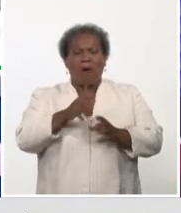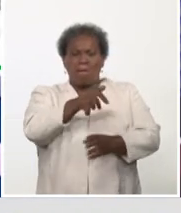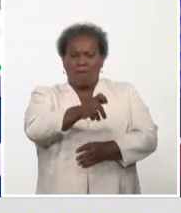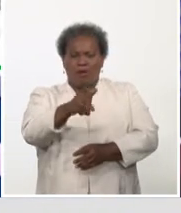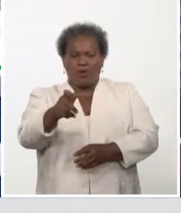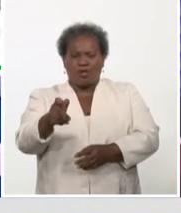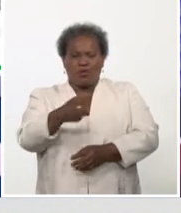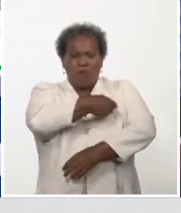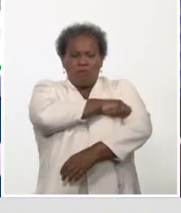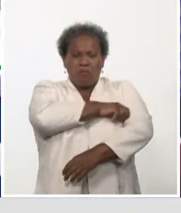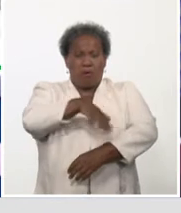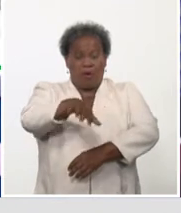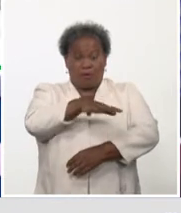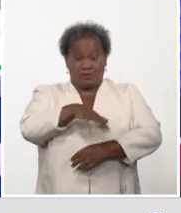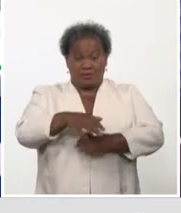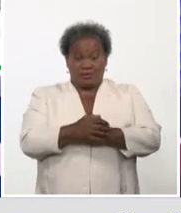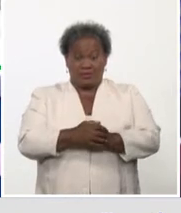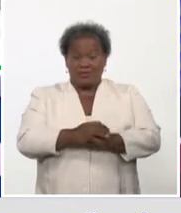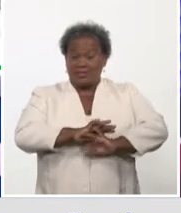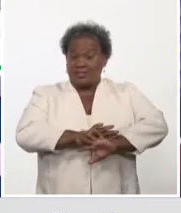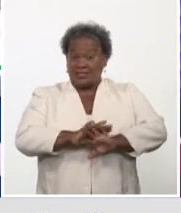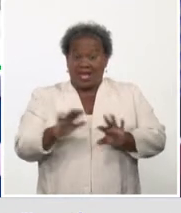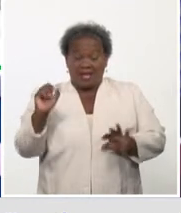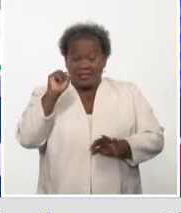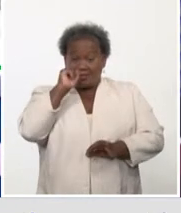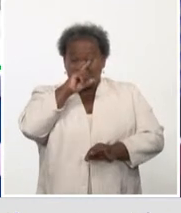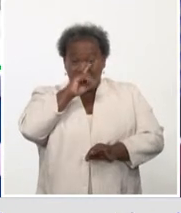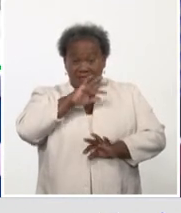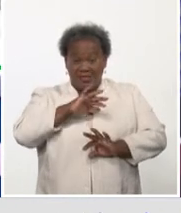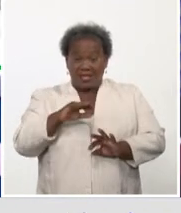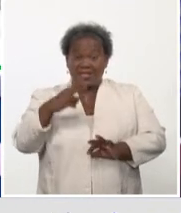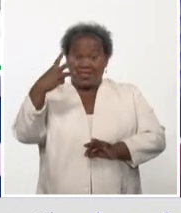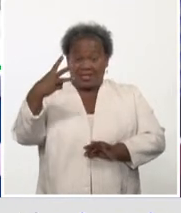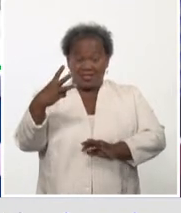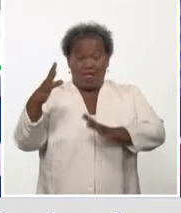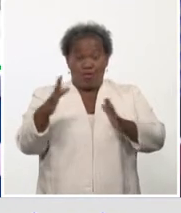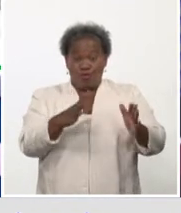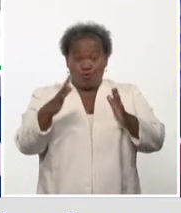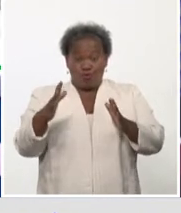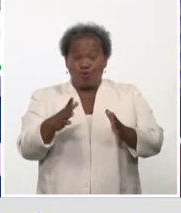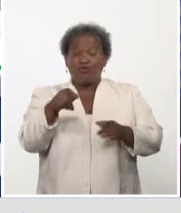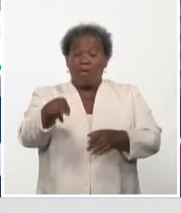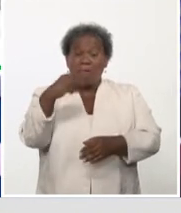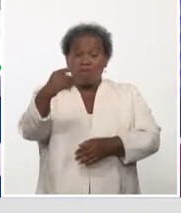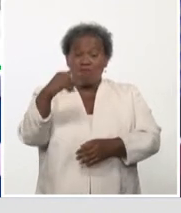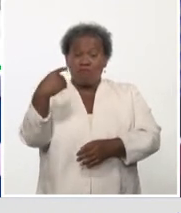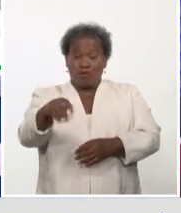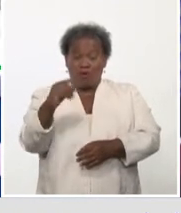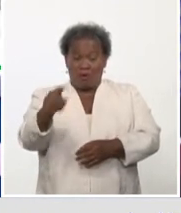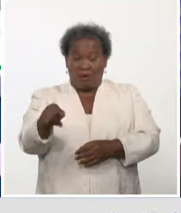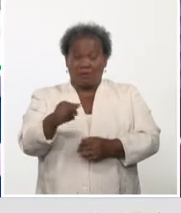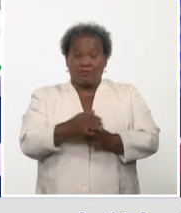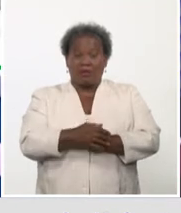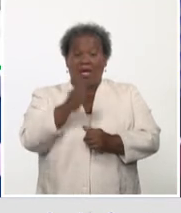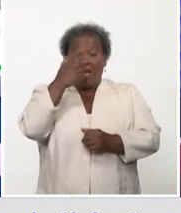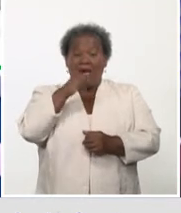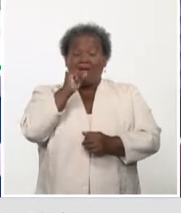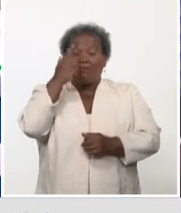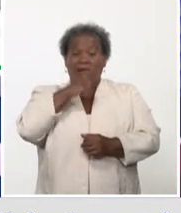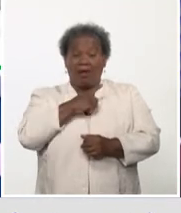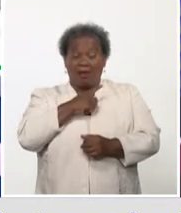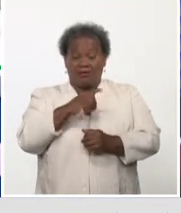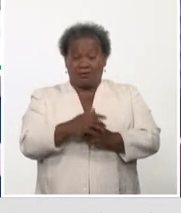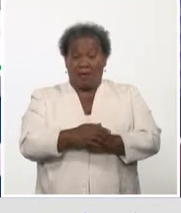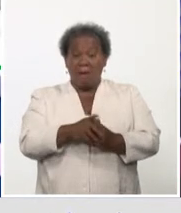Tras cumplir el periodo establecido, una vez recibida la tercera dosis del ensayo clínico del candidato vacunal Abdala, en la